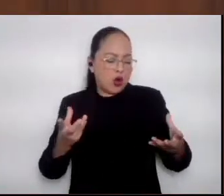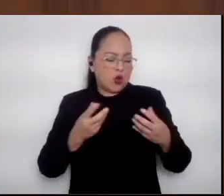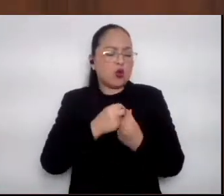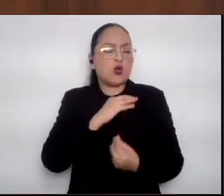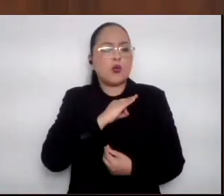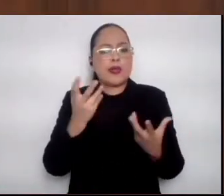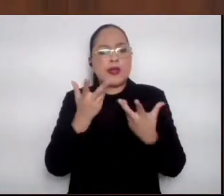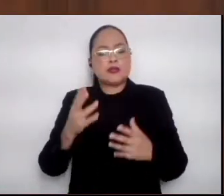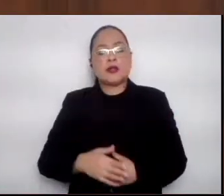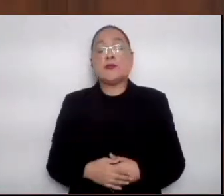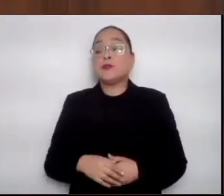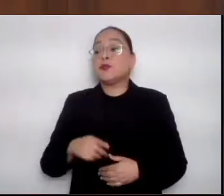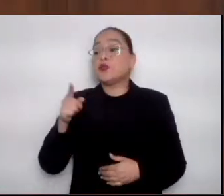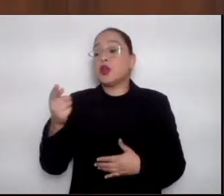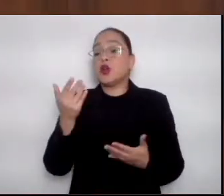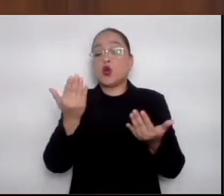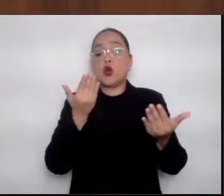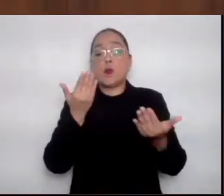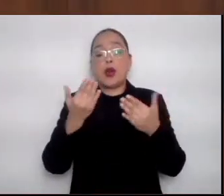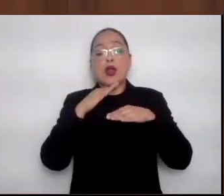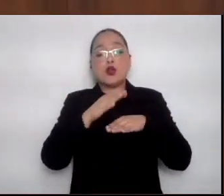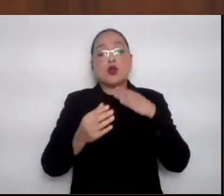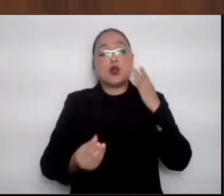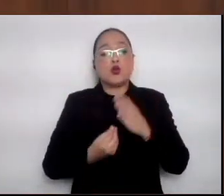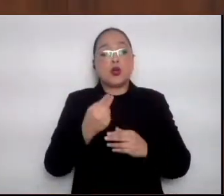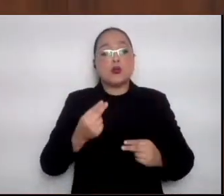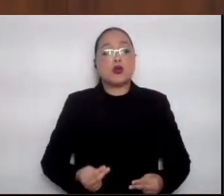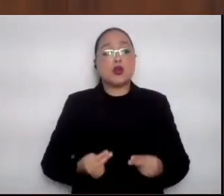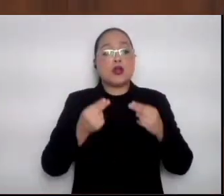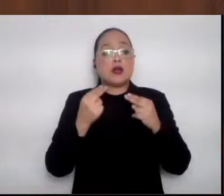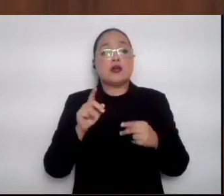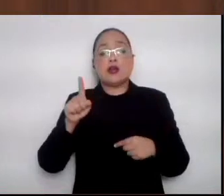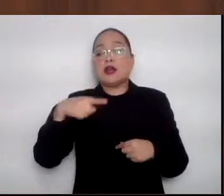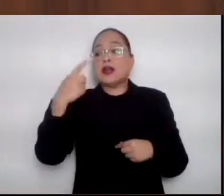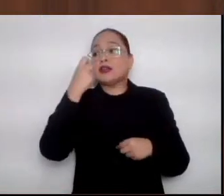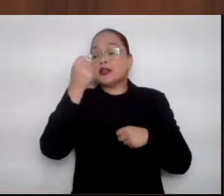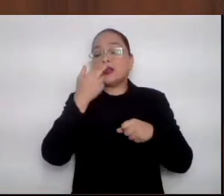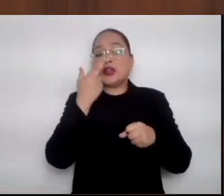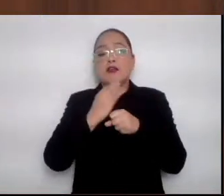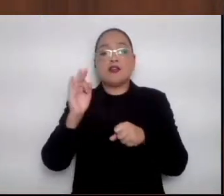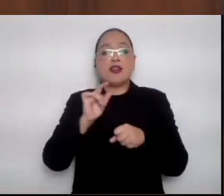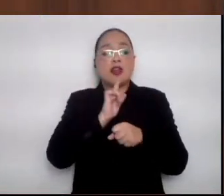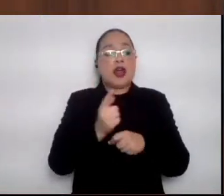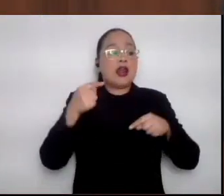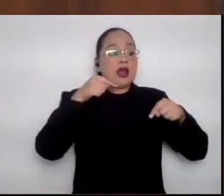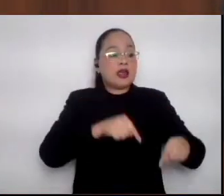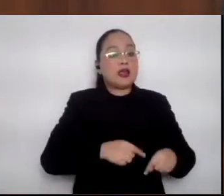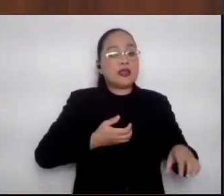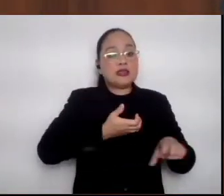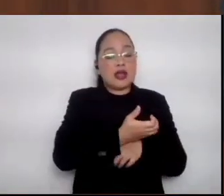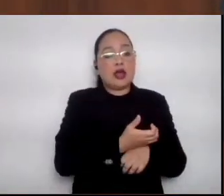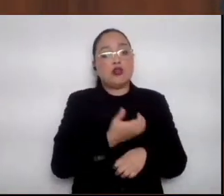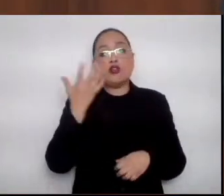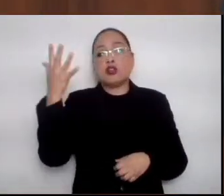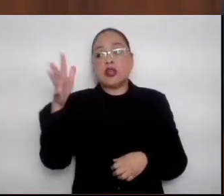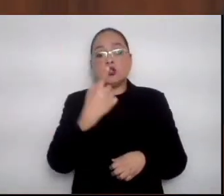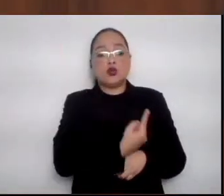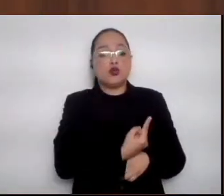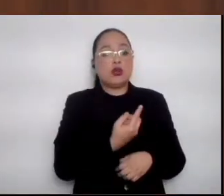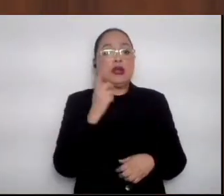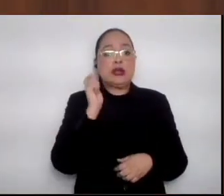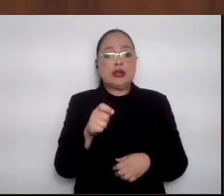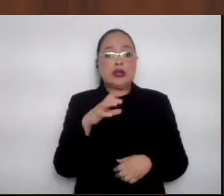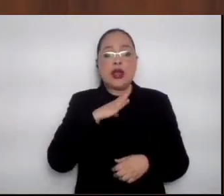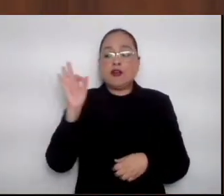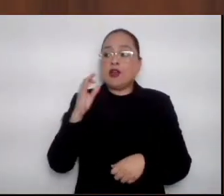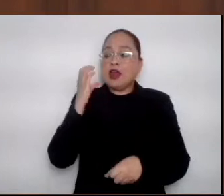comparativa de la inversión que tiene la Secretaría Homóloga Federal con el Estado de 10 a 1, pues obedece a que el presupuesto de la